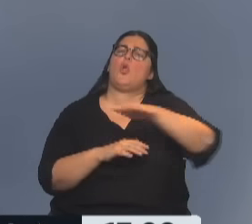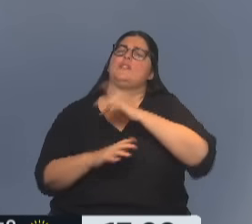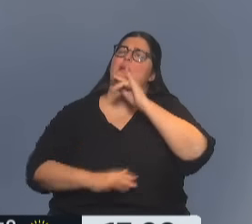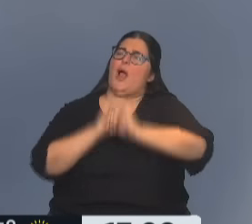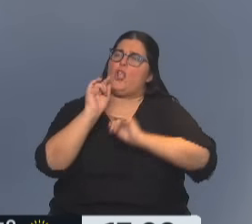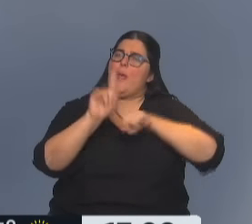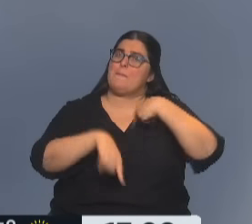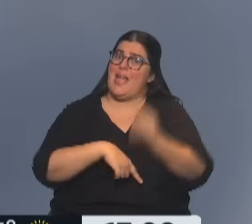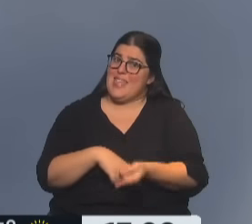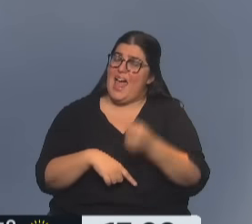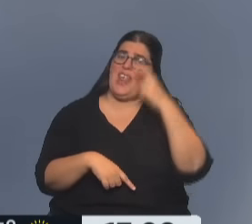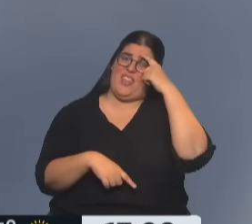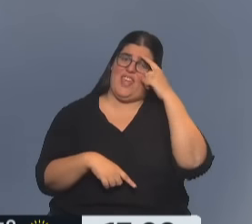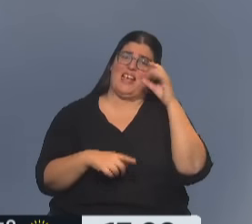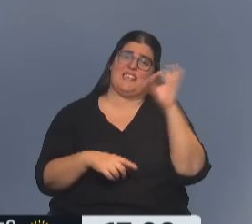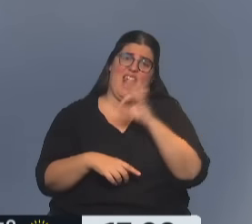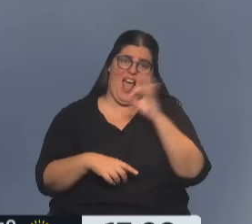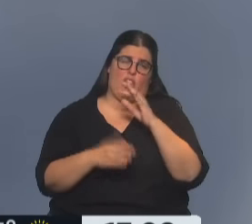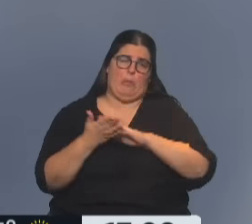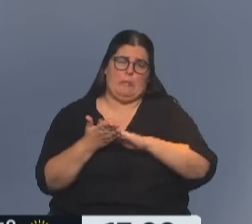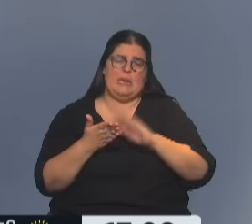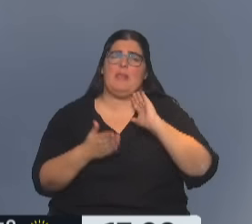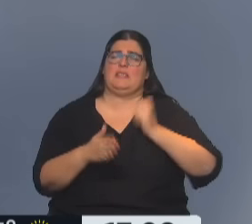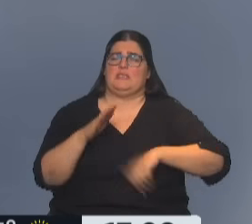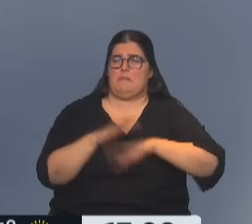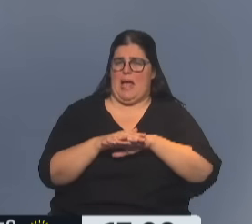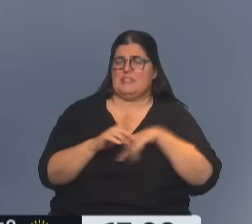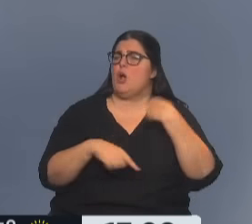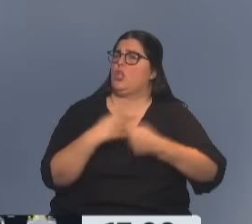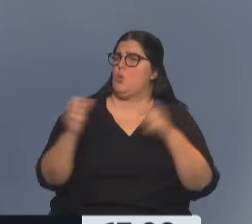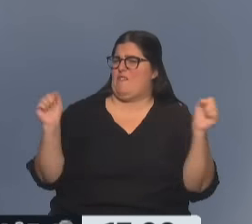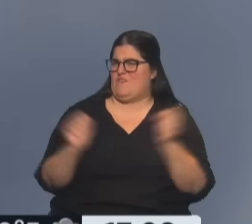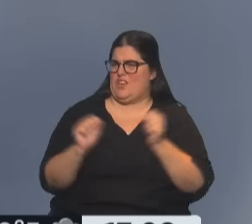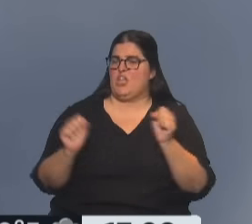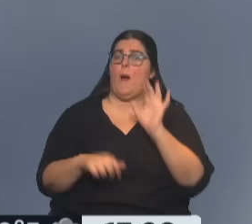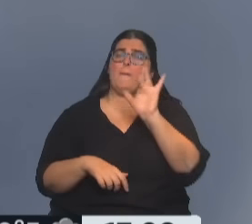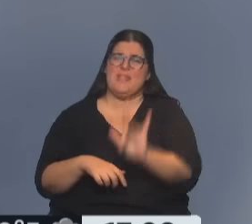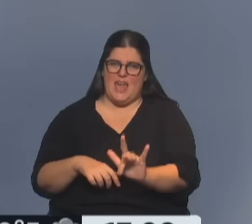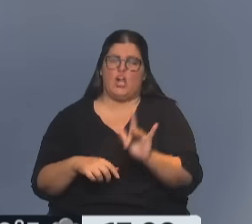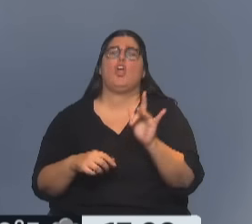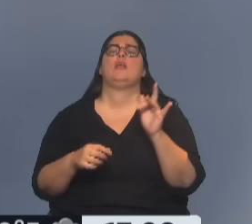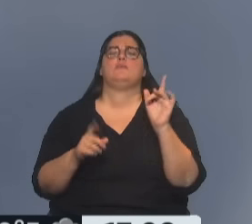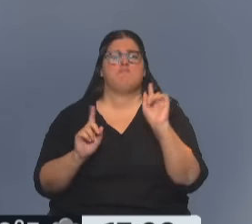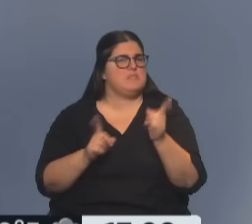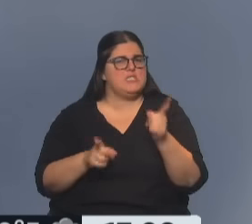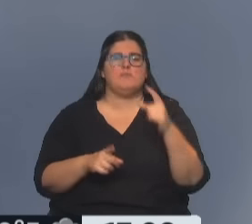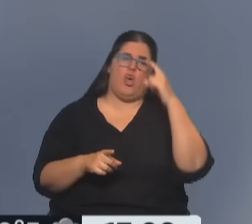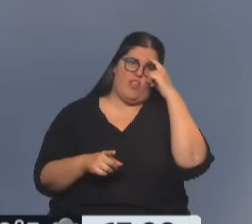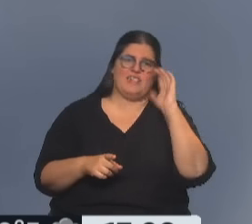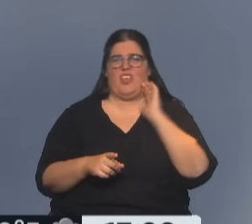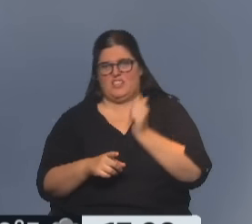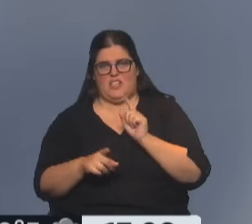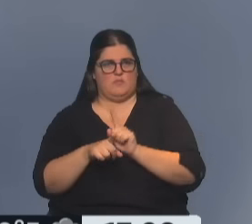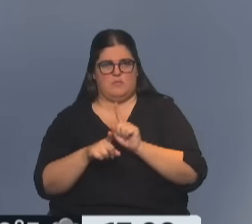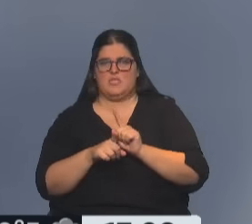mañana va a haber 10 grados de mínima, 16 la máxima, sigue el frío, miércoles replica la misma temperatura, un sol